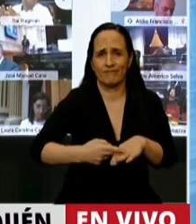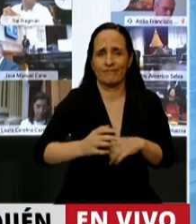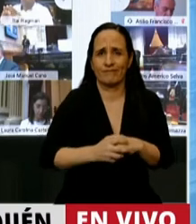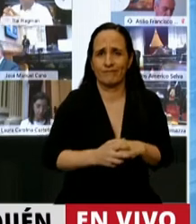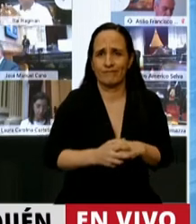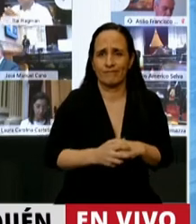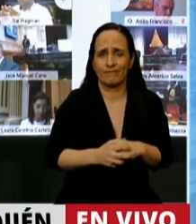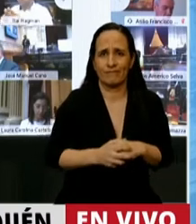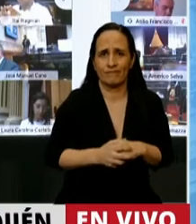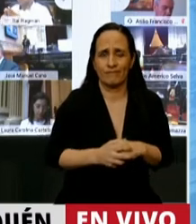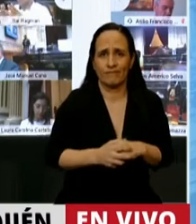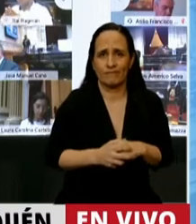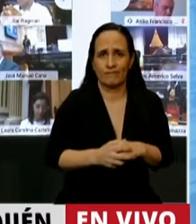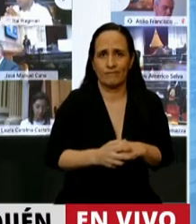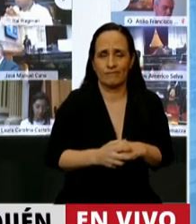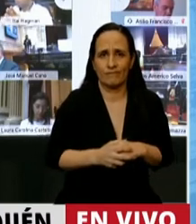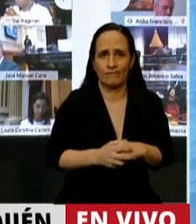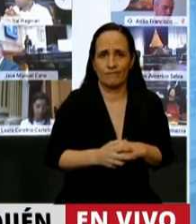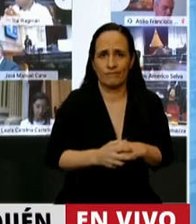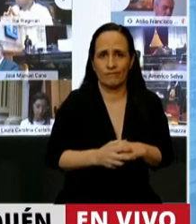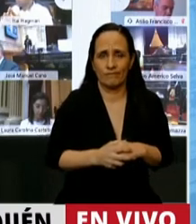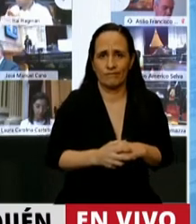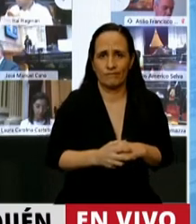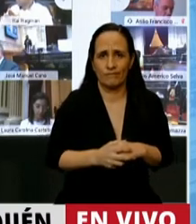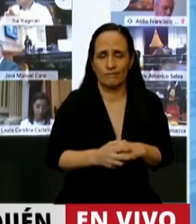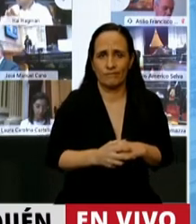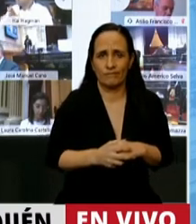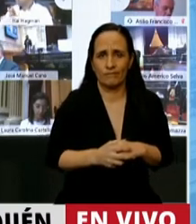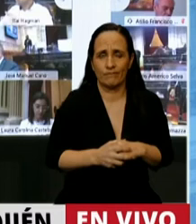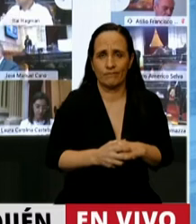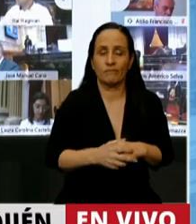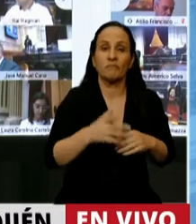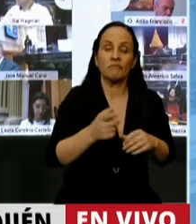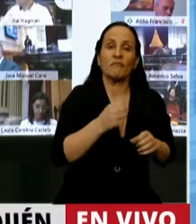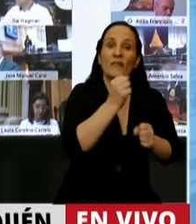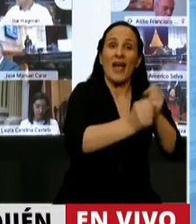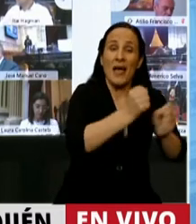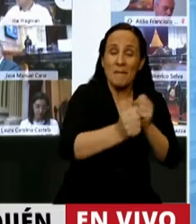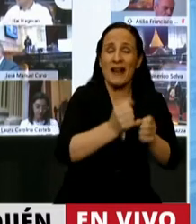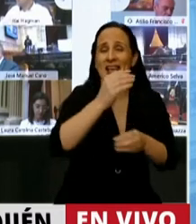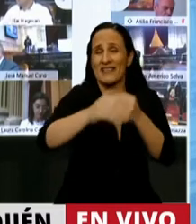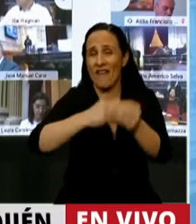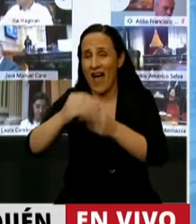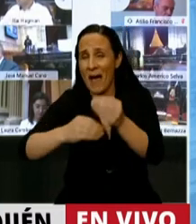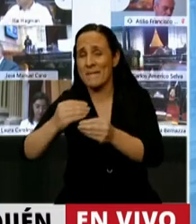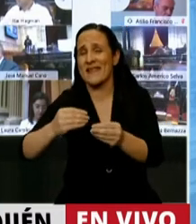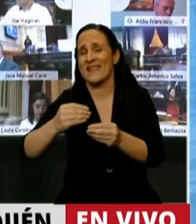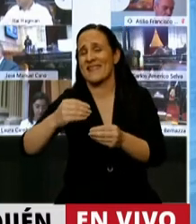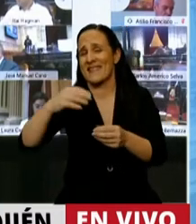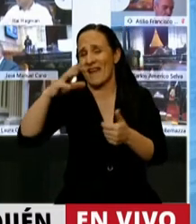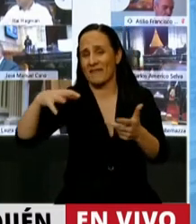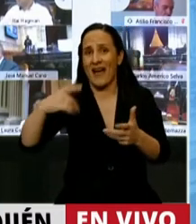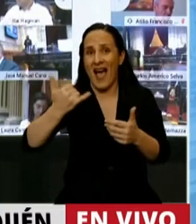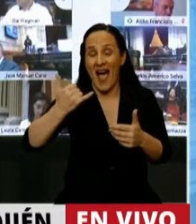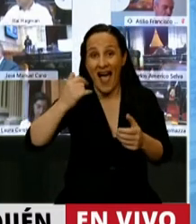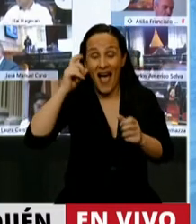...del subdesarrollo o del ocaso de los planes de cada familia, de cada empresa, de cada ciudadano. Además de la ley